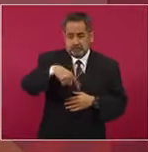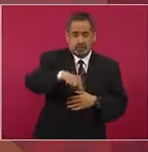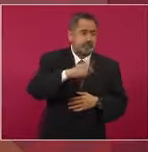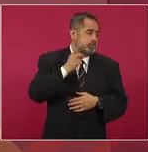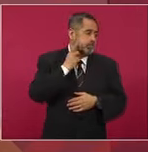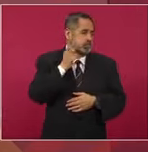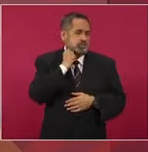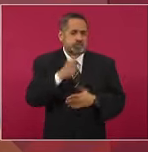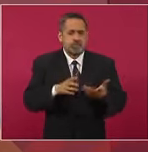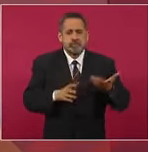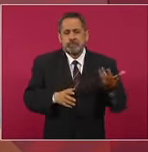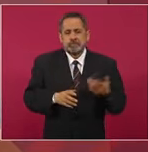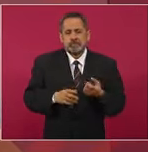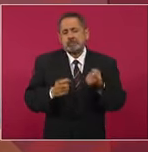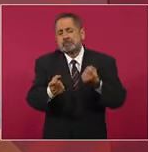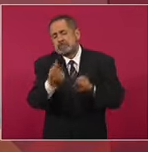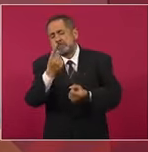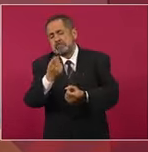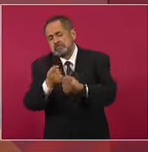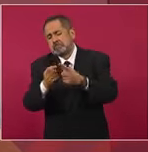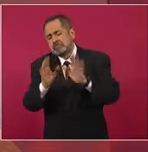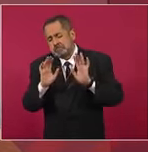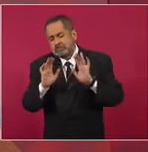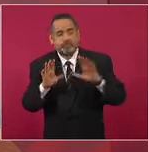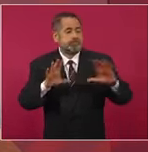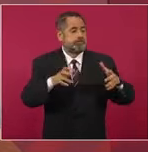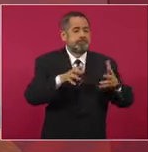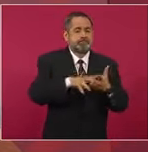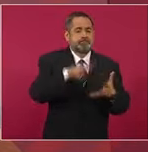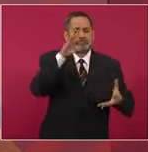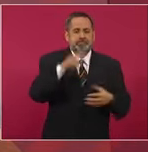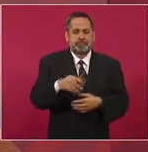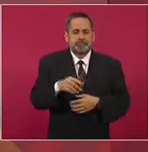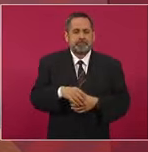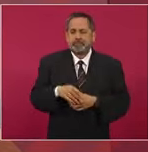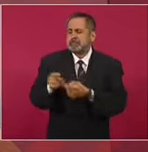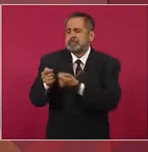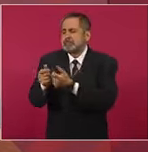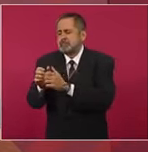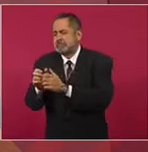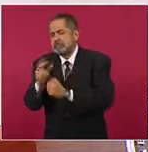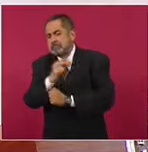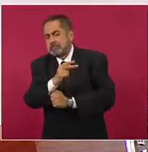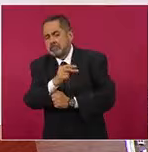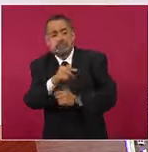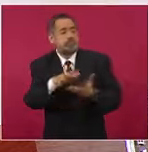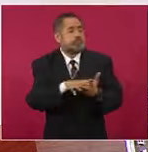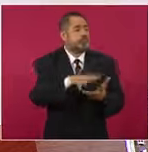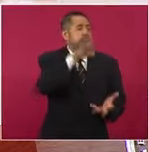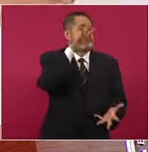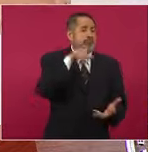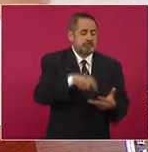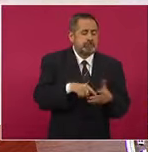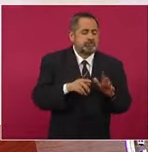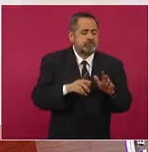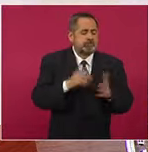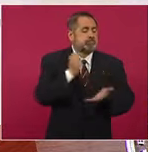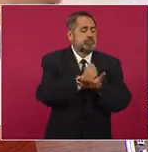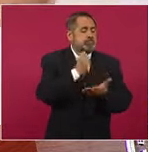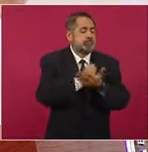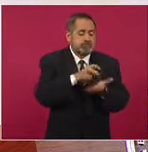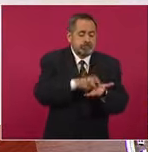con honrosas excepciones, una minoría, se oponía,